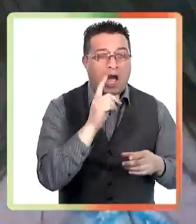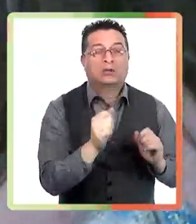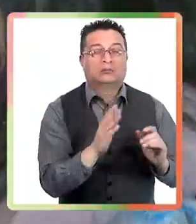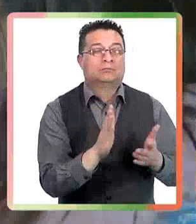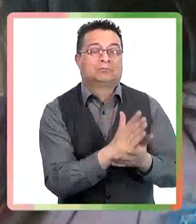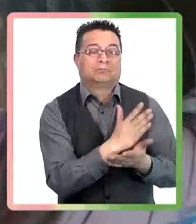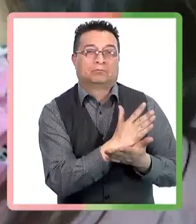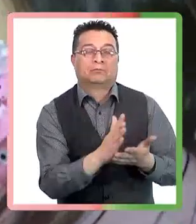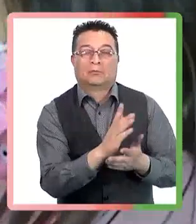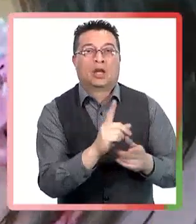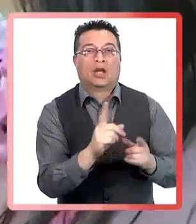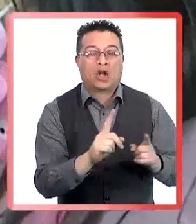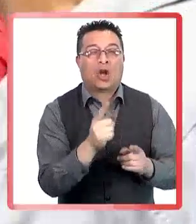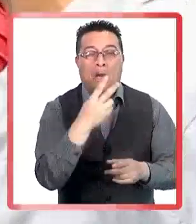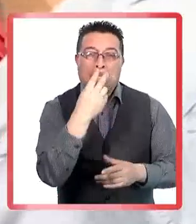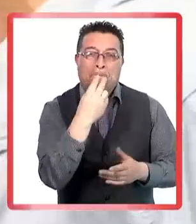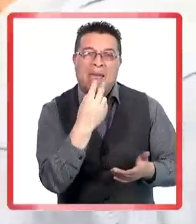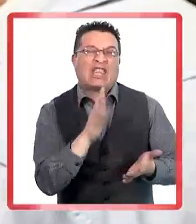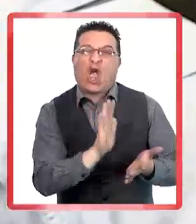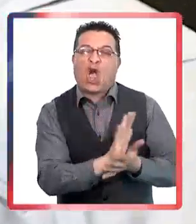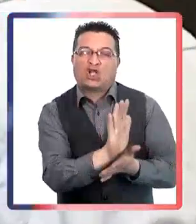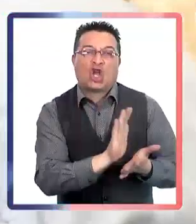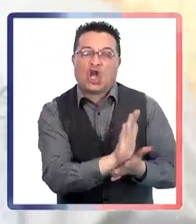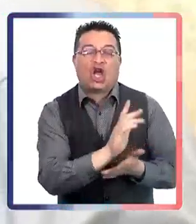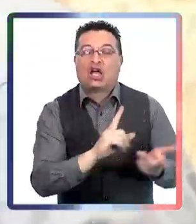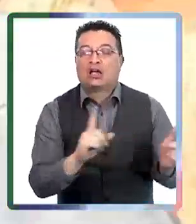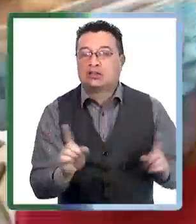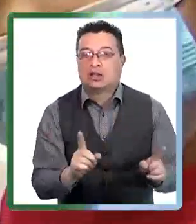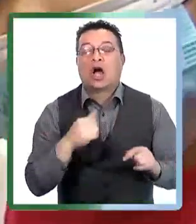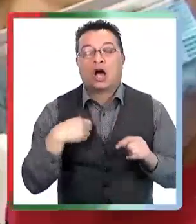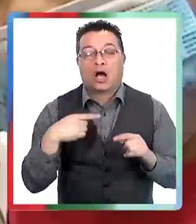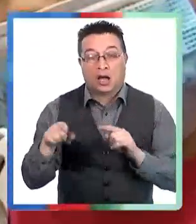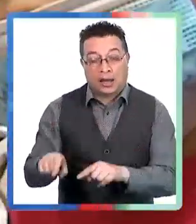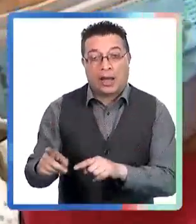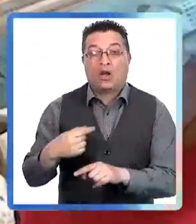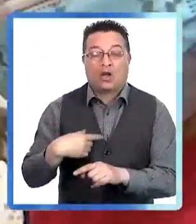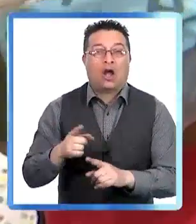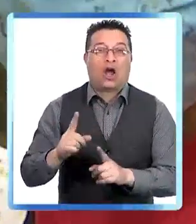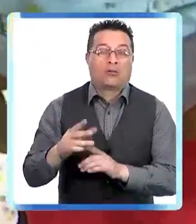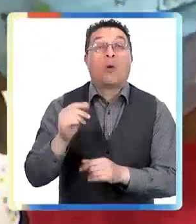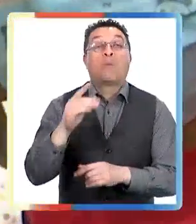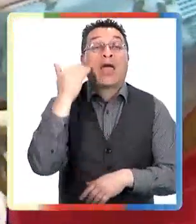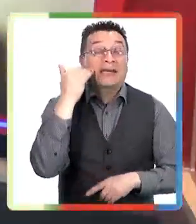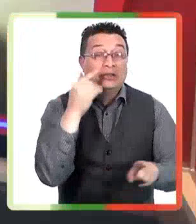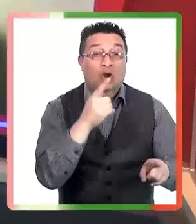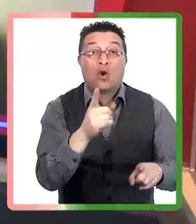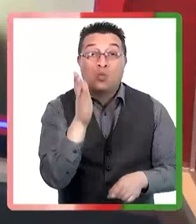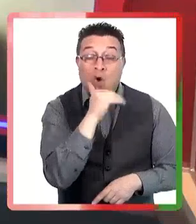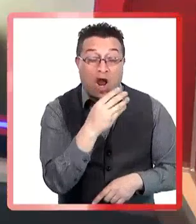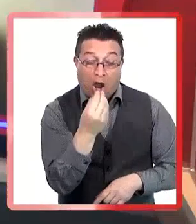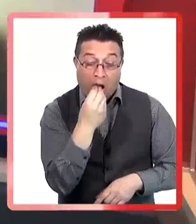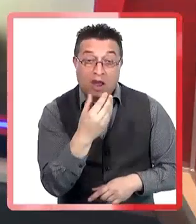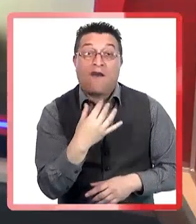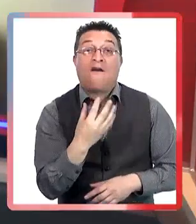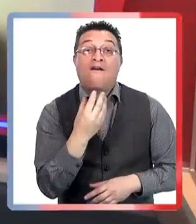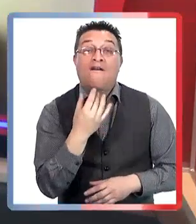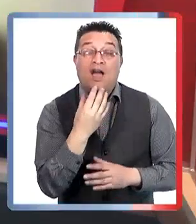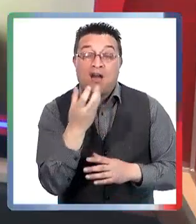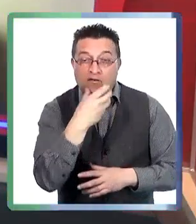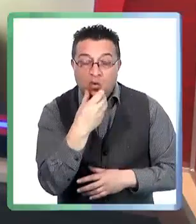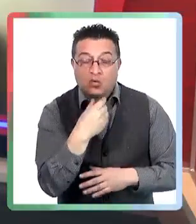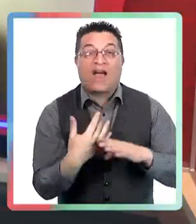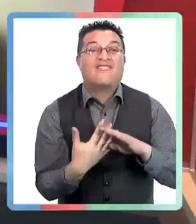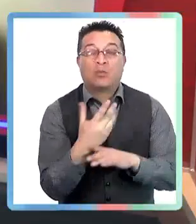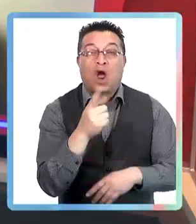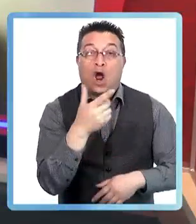selectivos o, como se les llama, mañosos, y que no comen familias completas de la etapa. Por ejemplo, si un niño no come frutas y verduras por